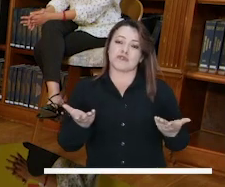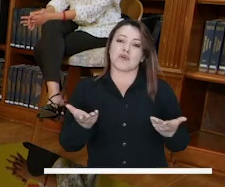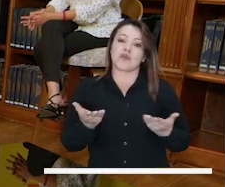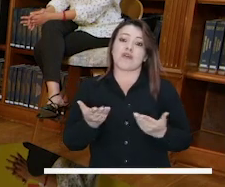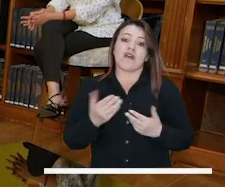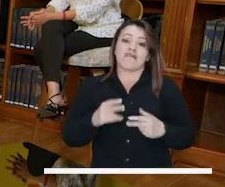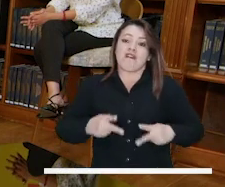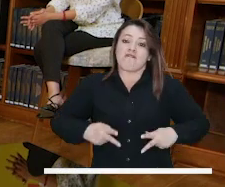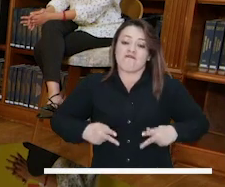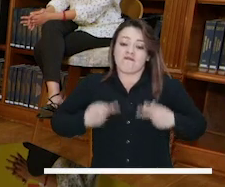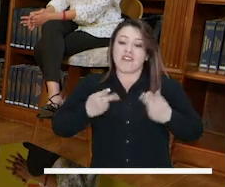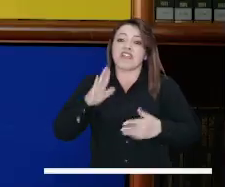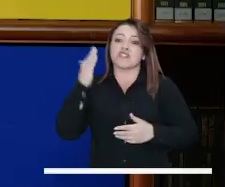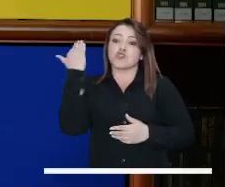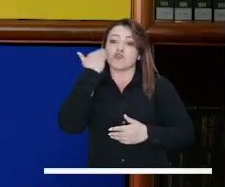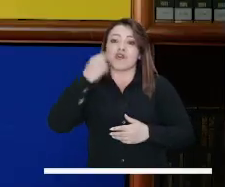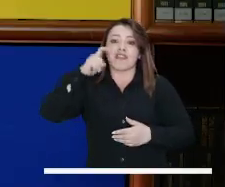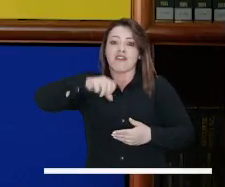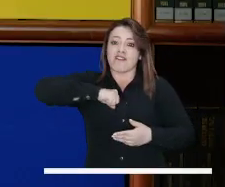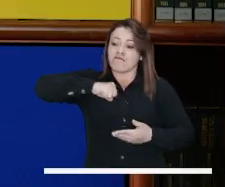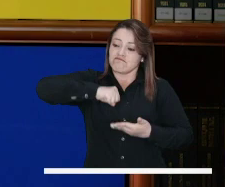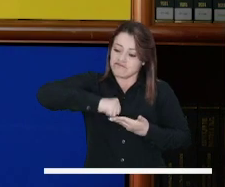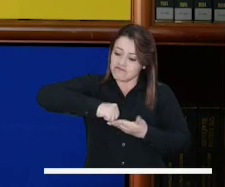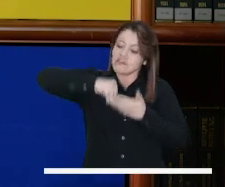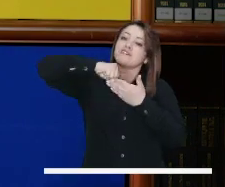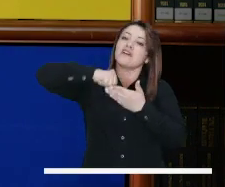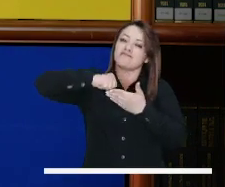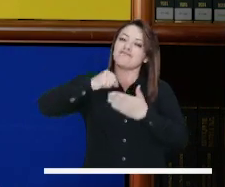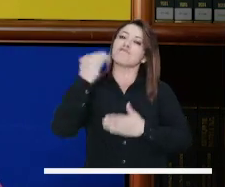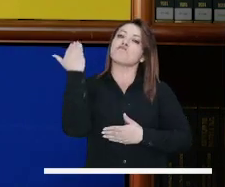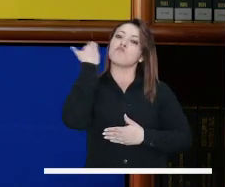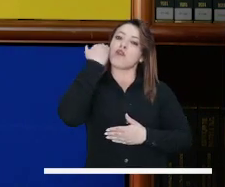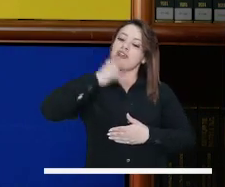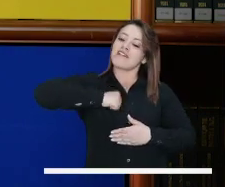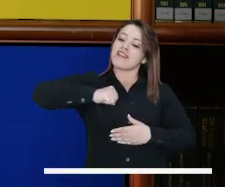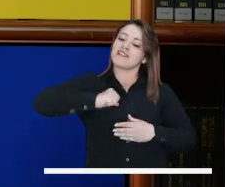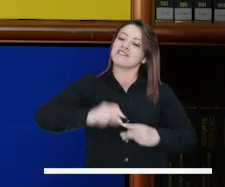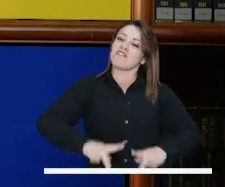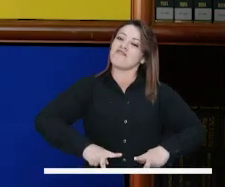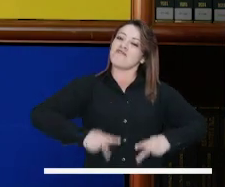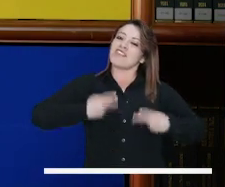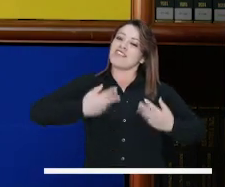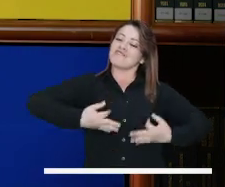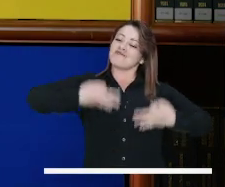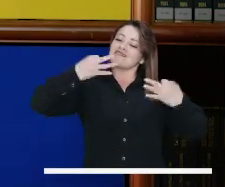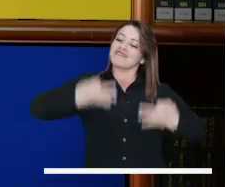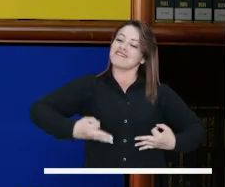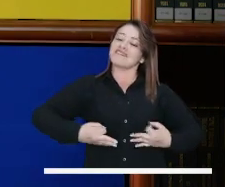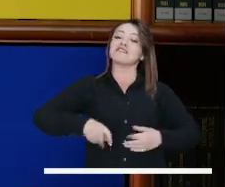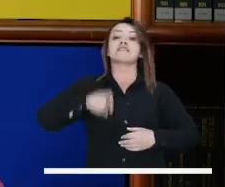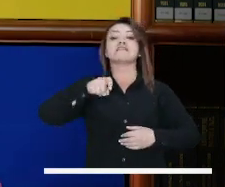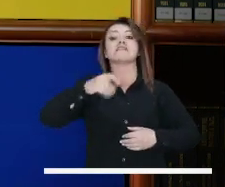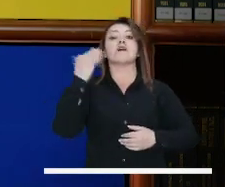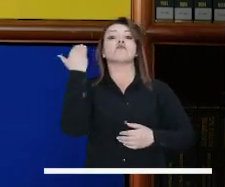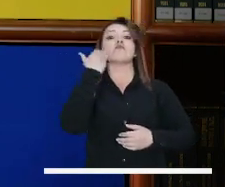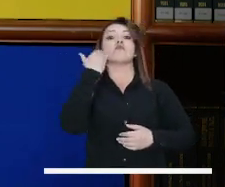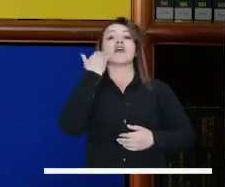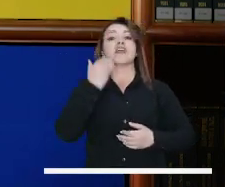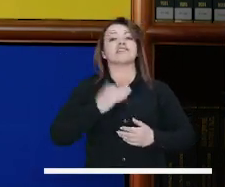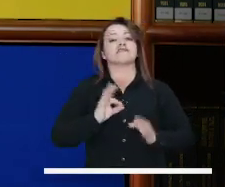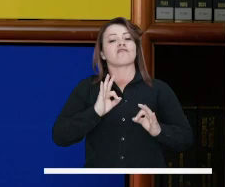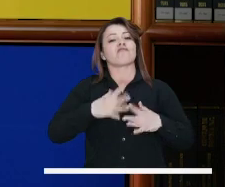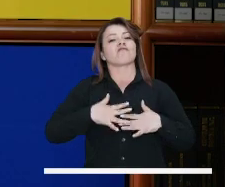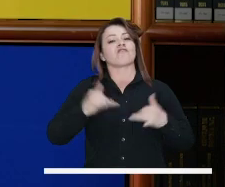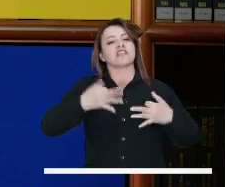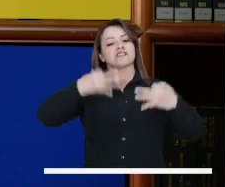también en el resto de vida de las mujeres. Y no vamos a condenar a las mujeres a que vivan una vida sin sus derechos. Ellas tienen todo el